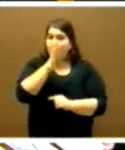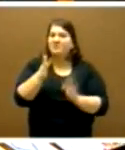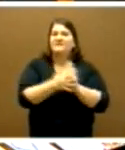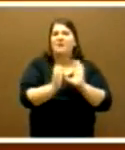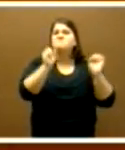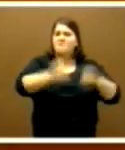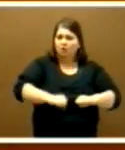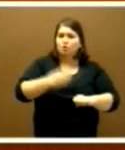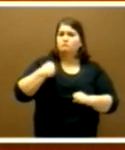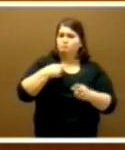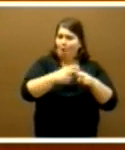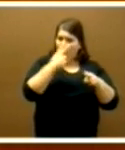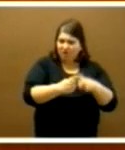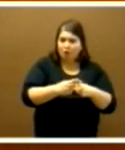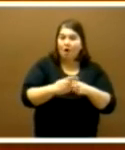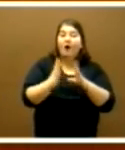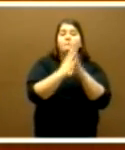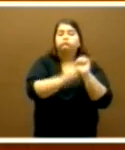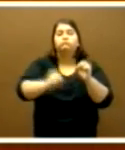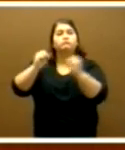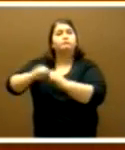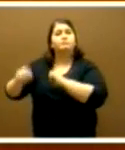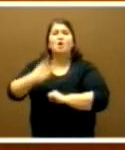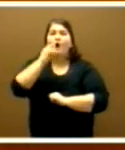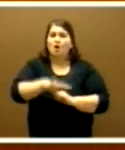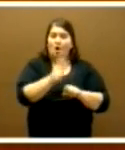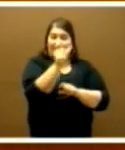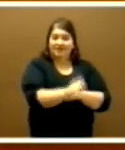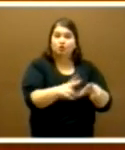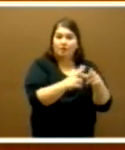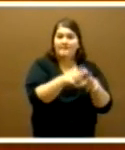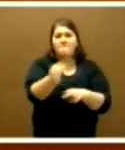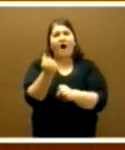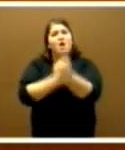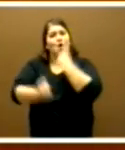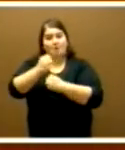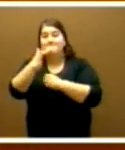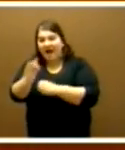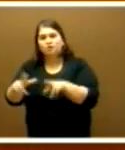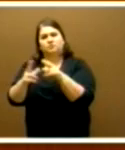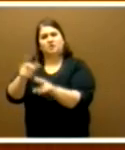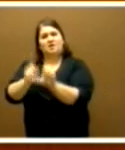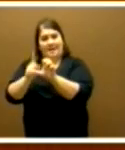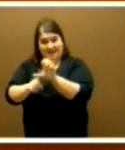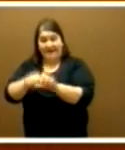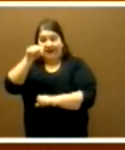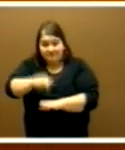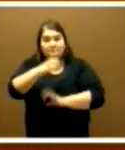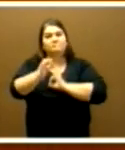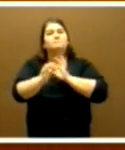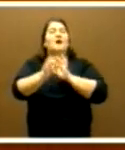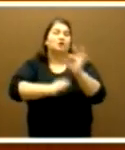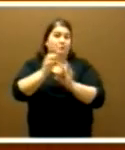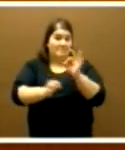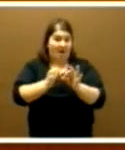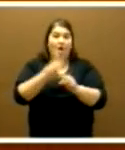reformas para Extremadura, acordado con los agentes sociales y económicos y con la sociedad extremeña. Y referenciado en este Parlamento